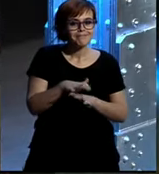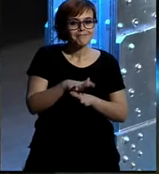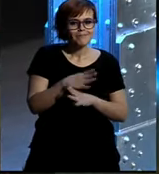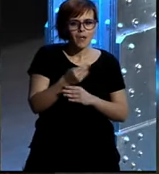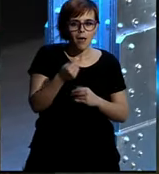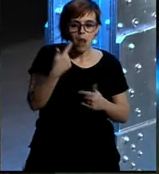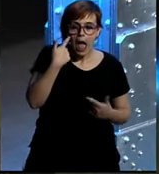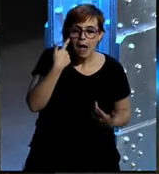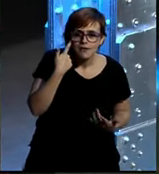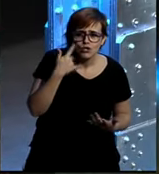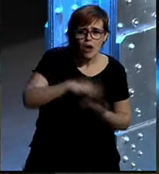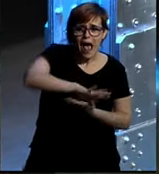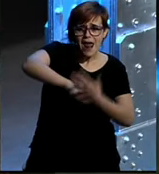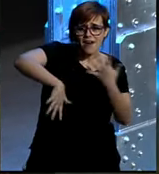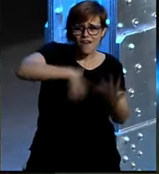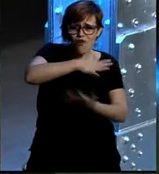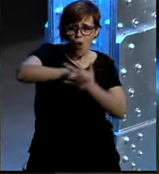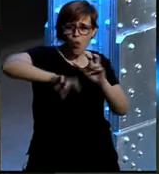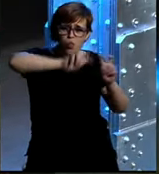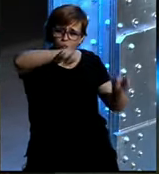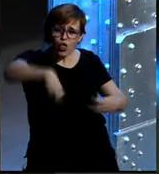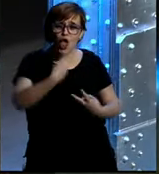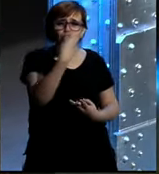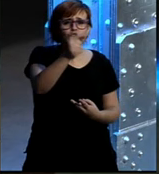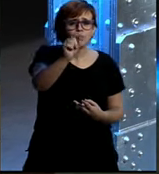pero no estamos en la revolución 2.0 ¿qué es esto?